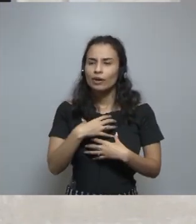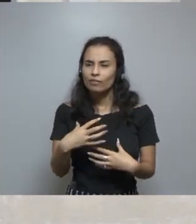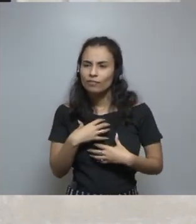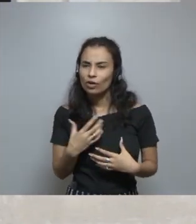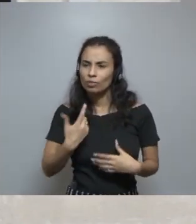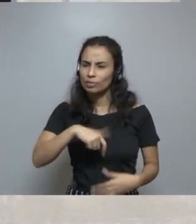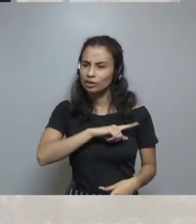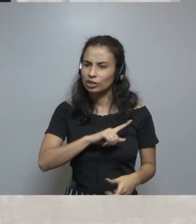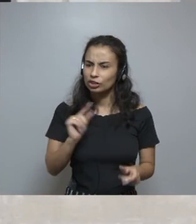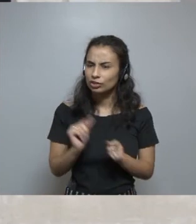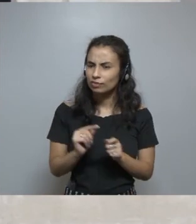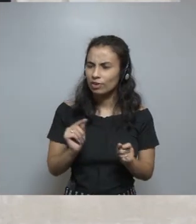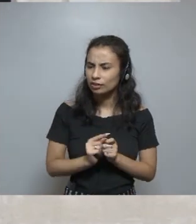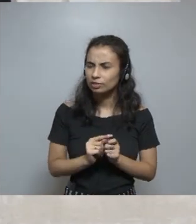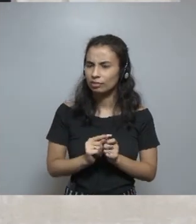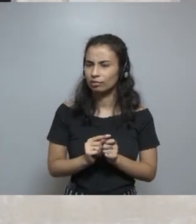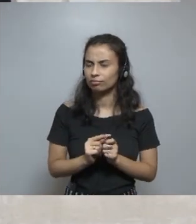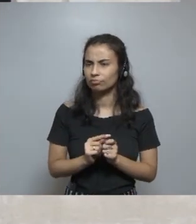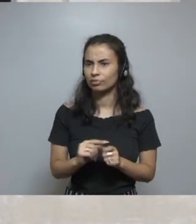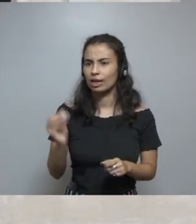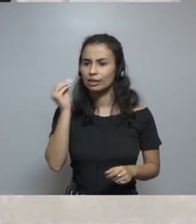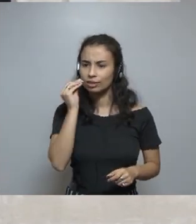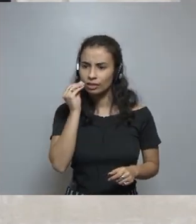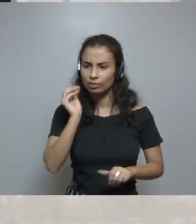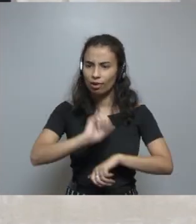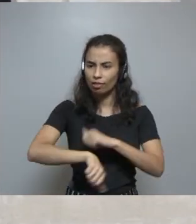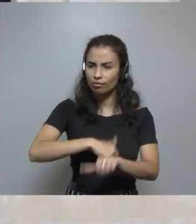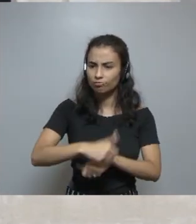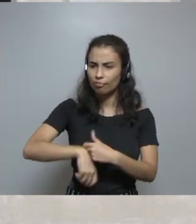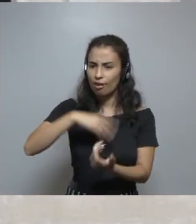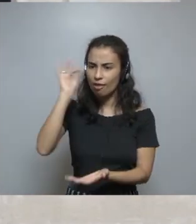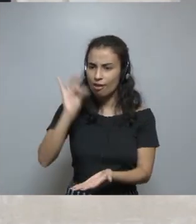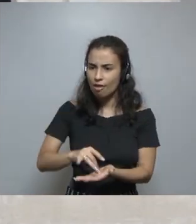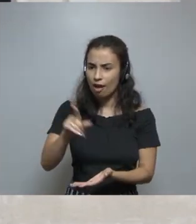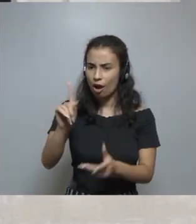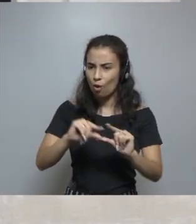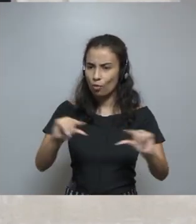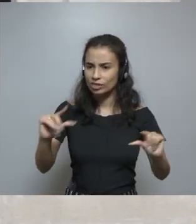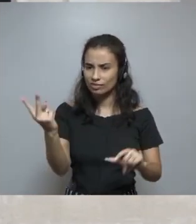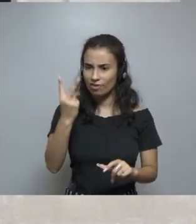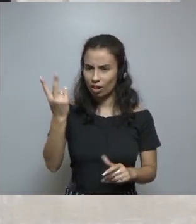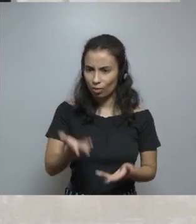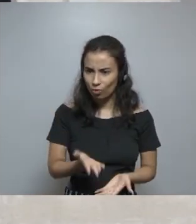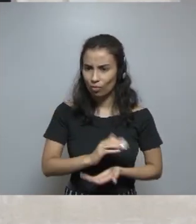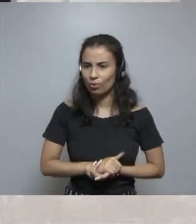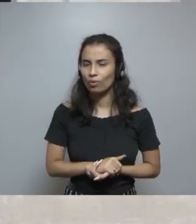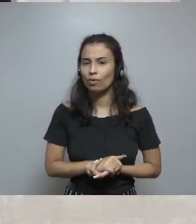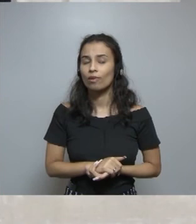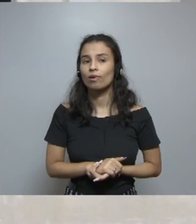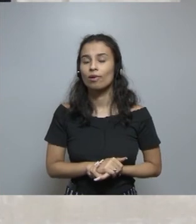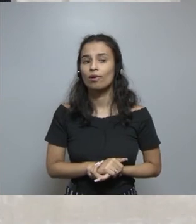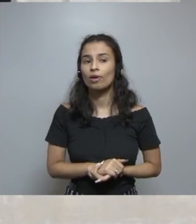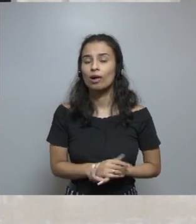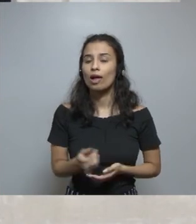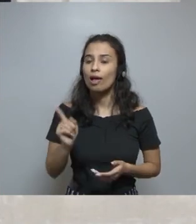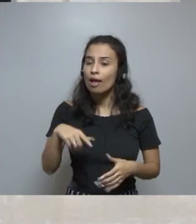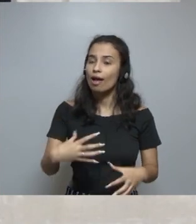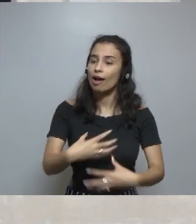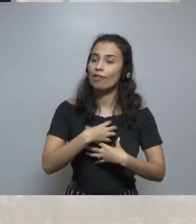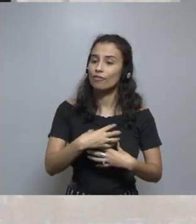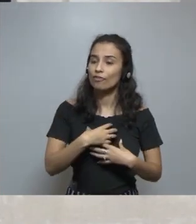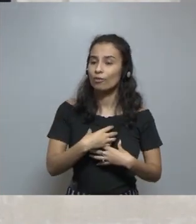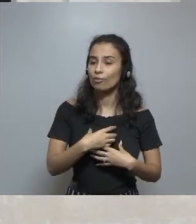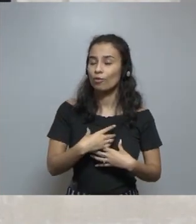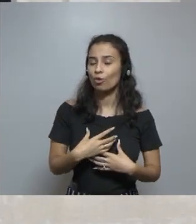de concretar este valor que mencionaba tiene que ver con la